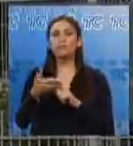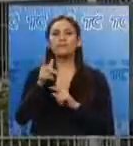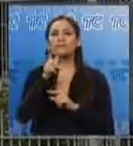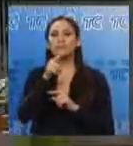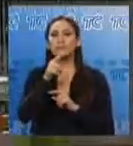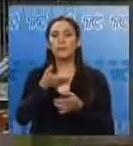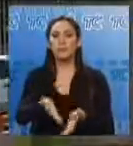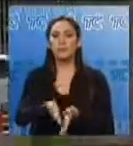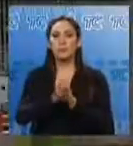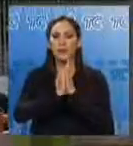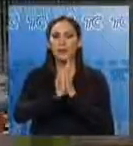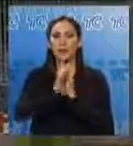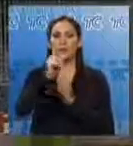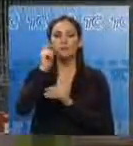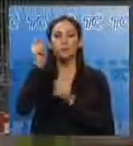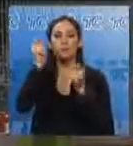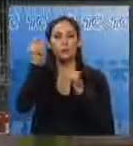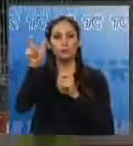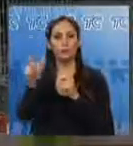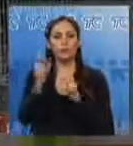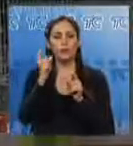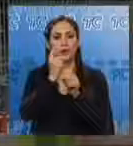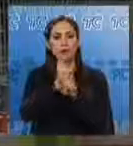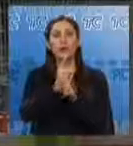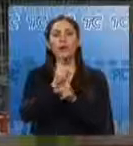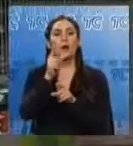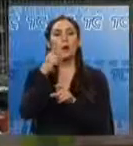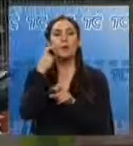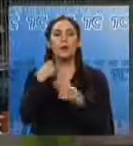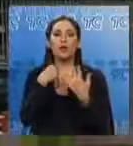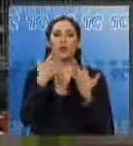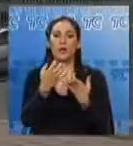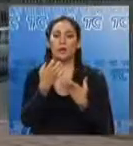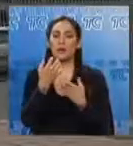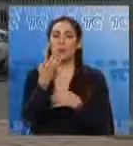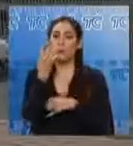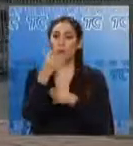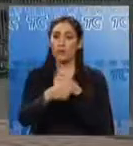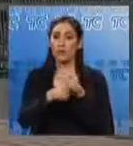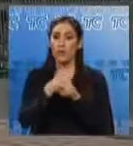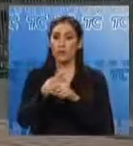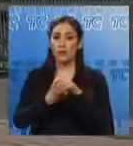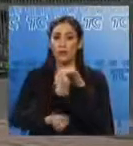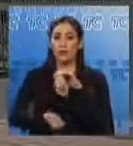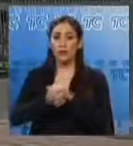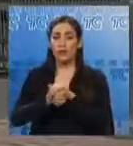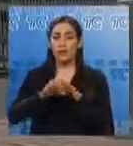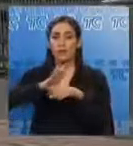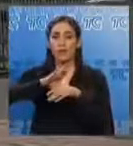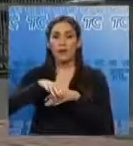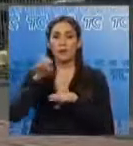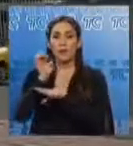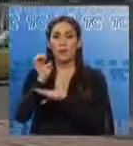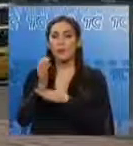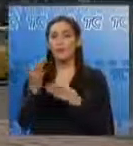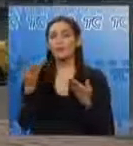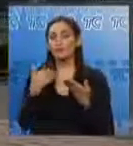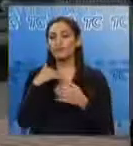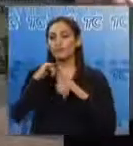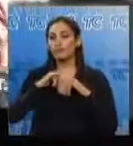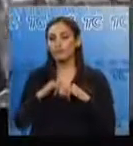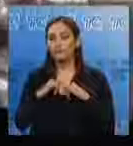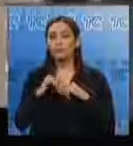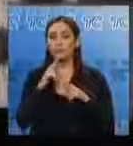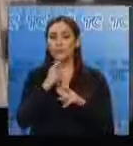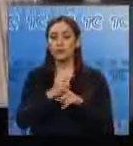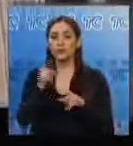solicitada por el fundador de Wikileaks, Julian Assange, quien lleva más de cuatro años asilado en la Embajada de Ecuador en Londres. Un fiscal